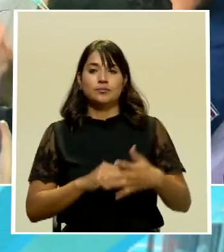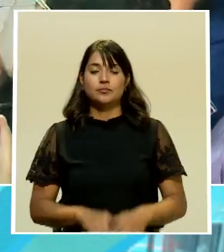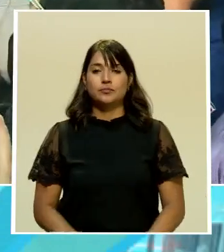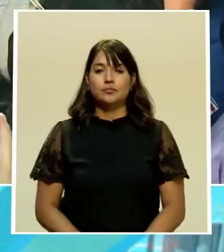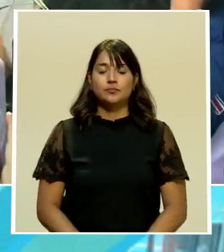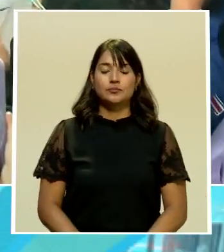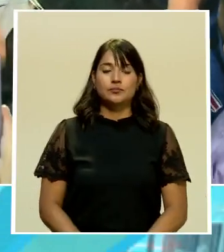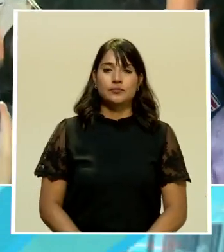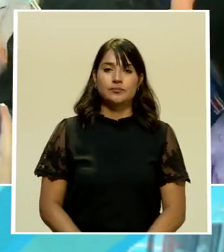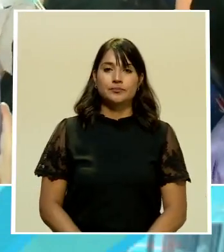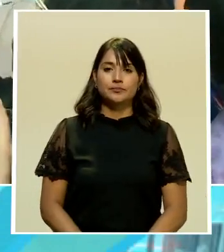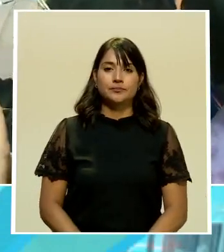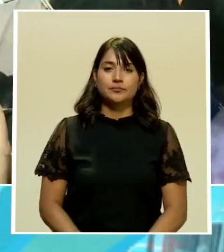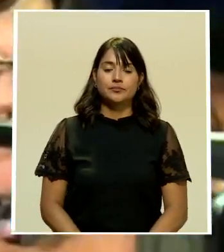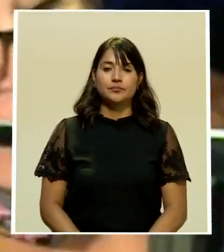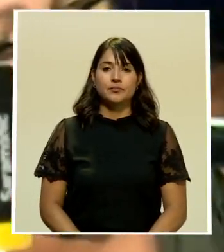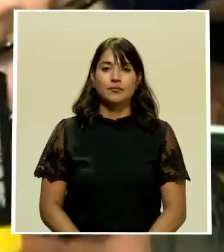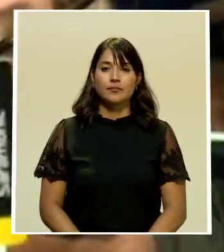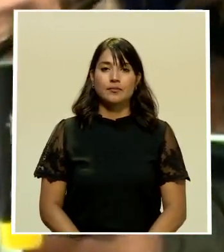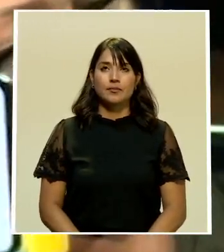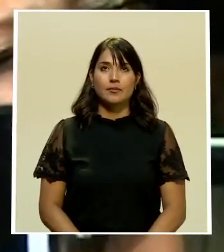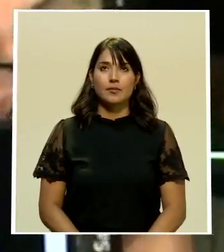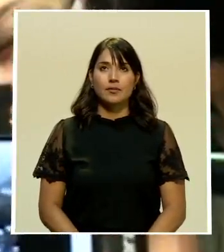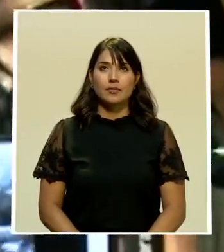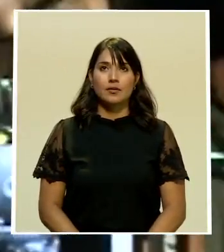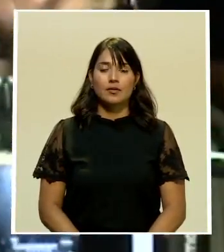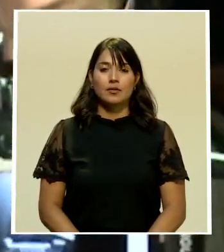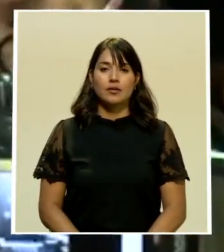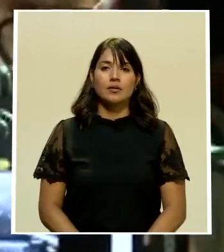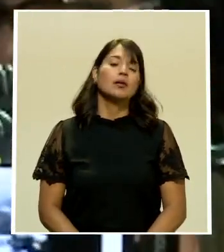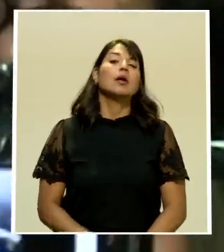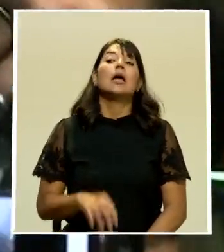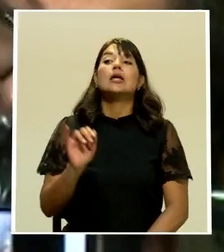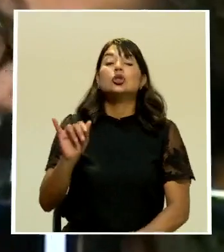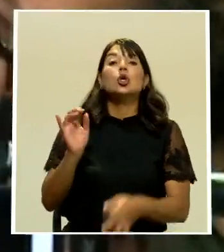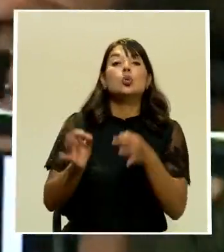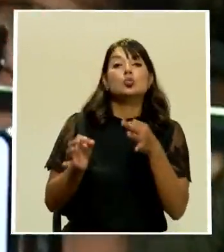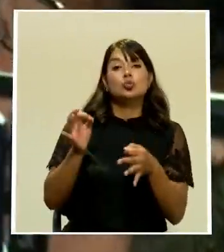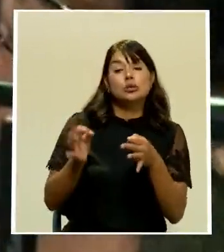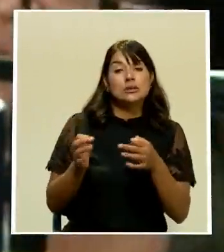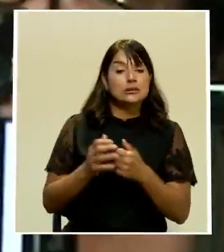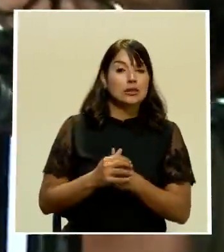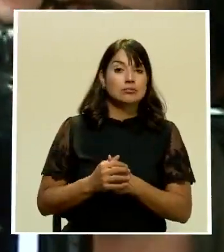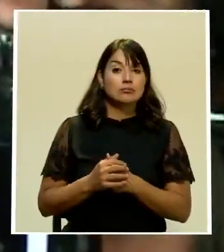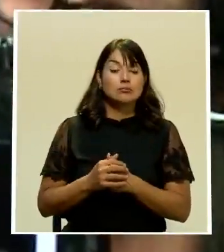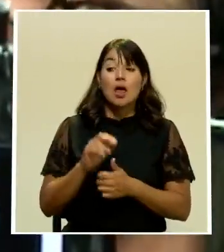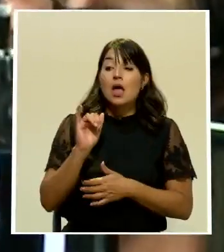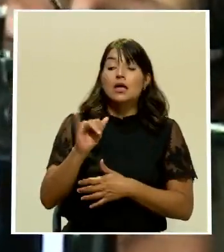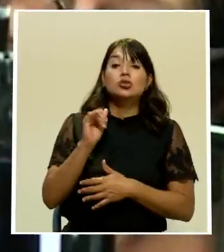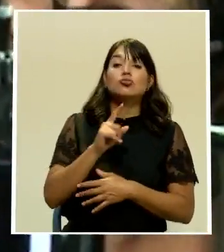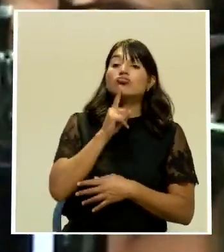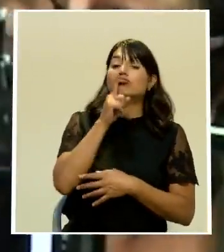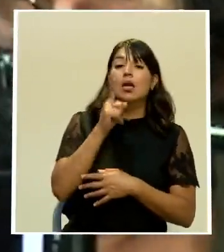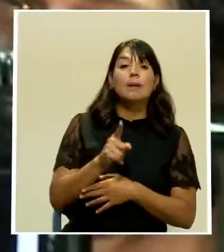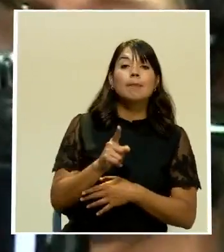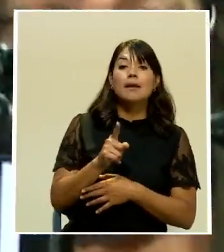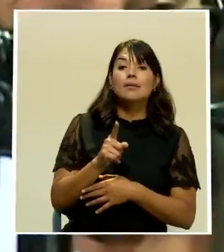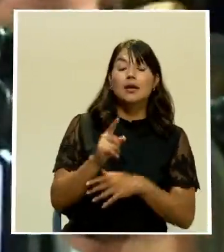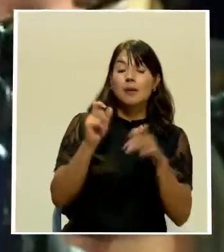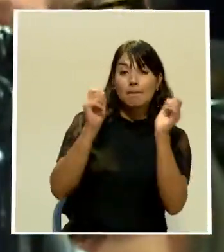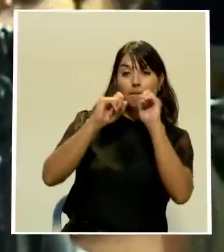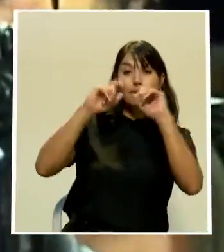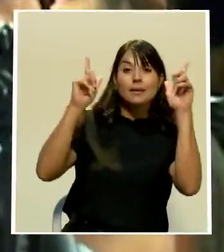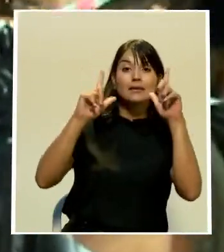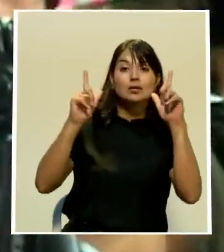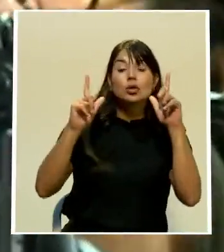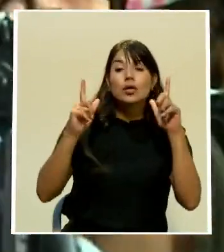Veamos. Esto ha sido algo de justicia es algo realmente impresionante